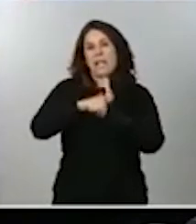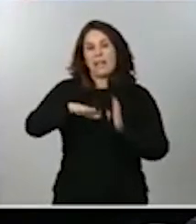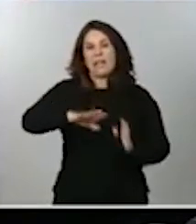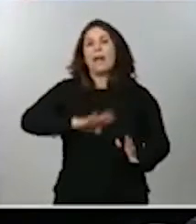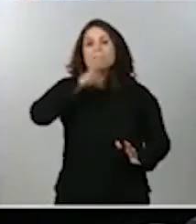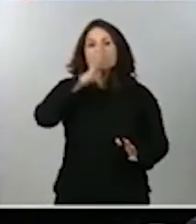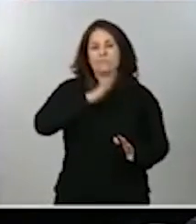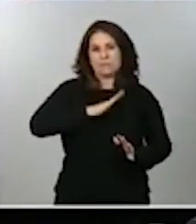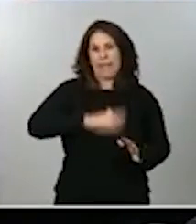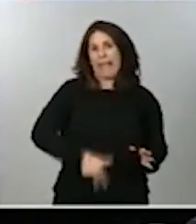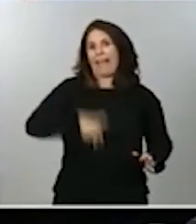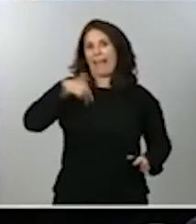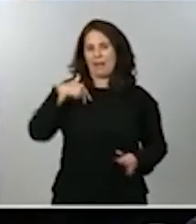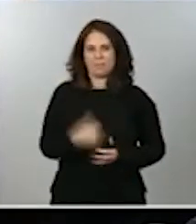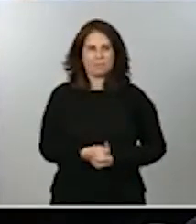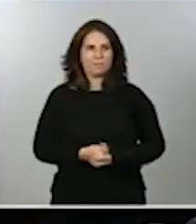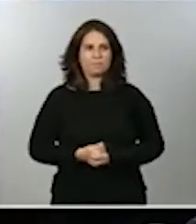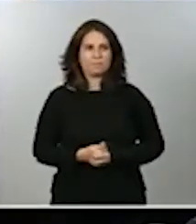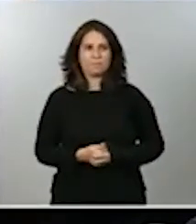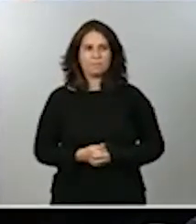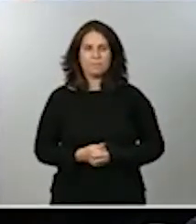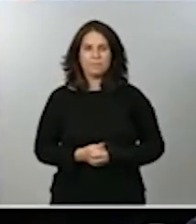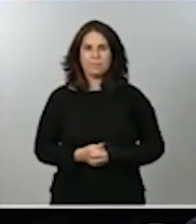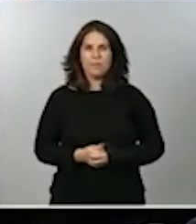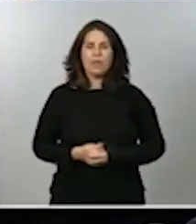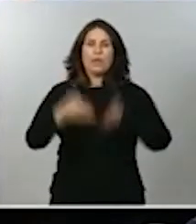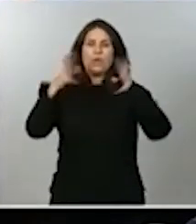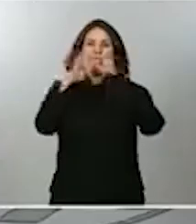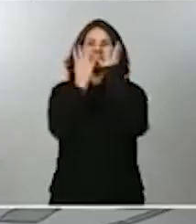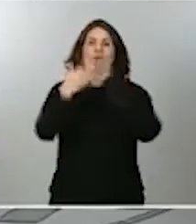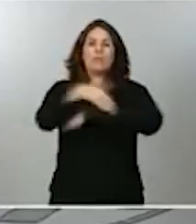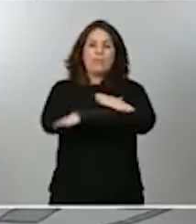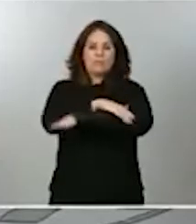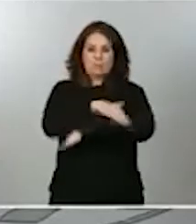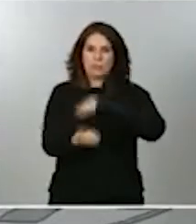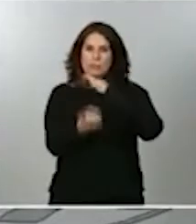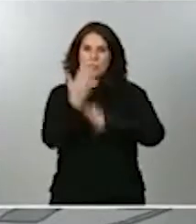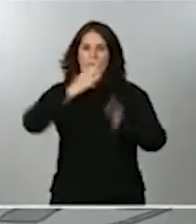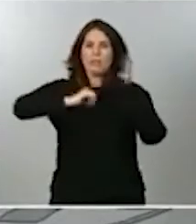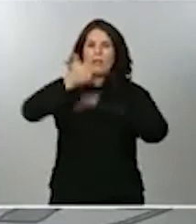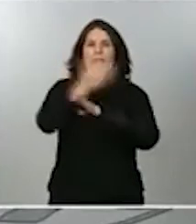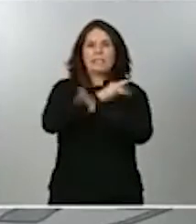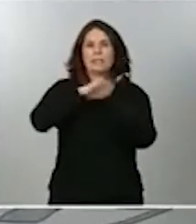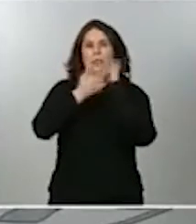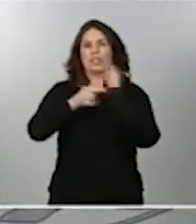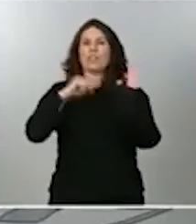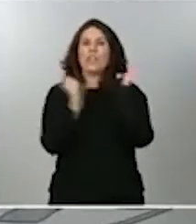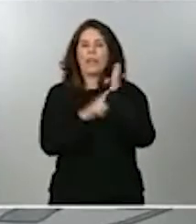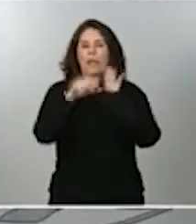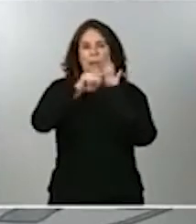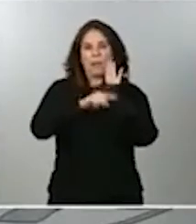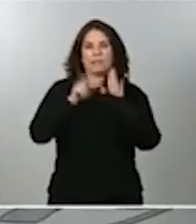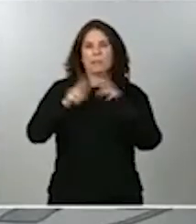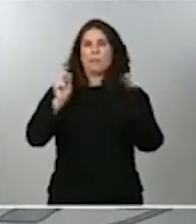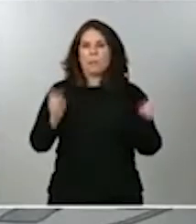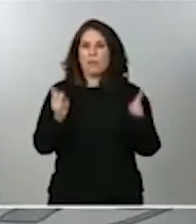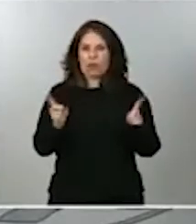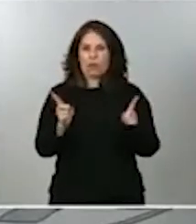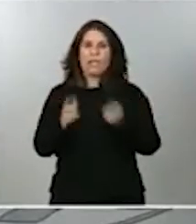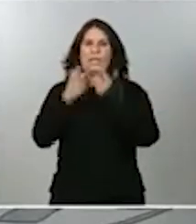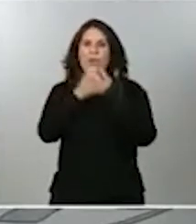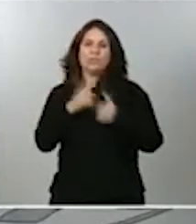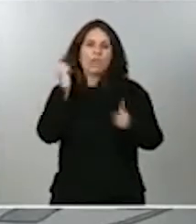de Ministros, como decía, ha aprobado esta mañana el anteproyecto de ley de medidas de prevención y de lucha contra el fraude fiscal.